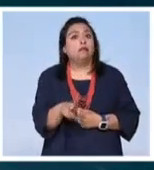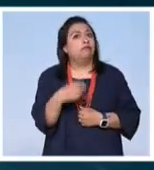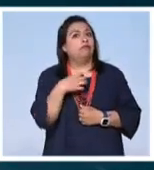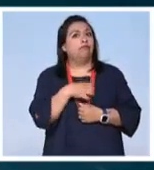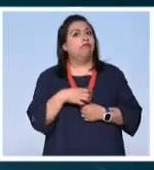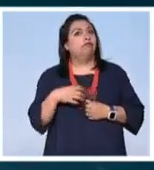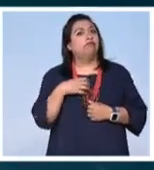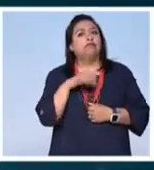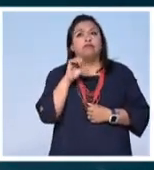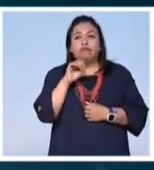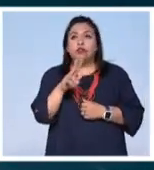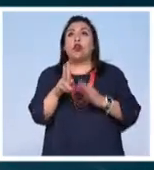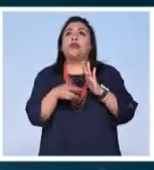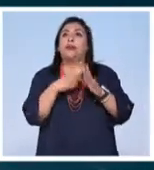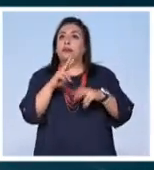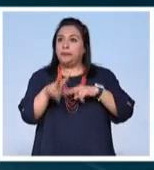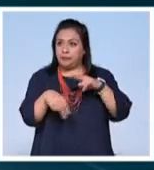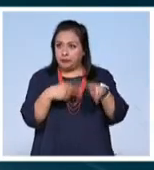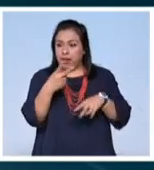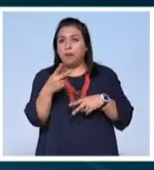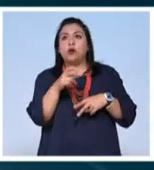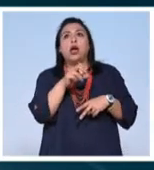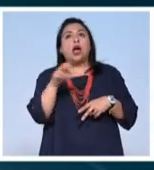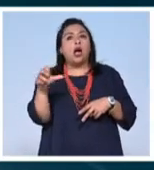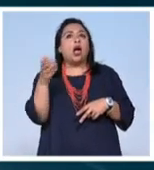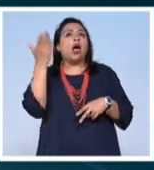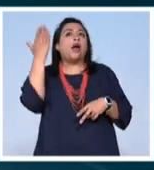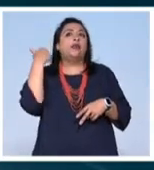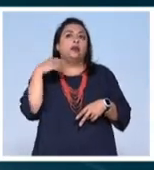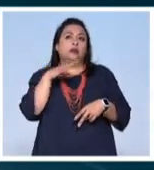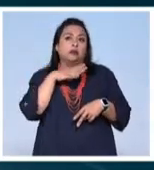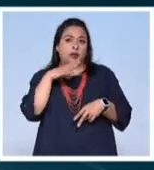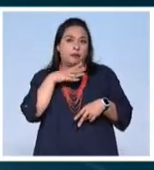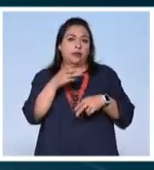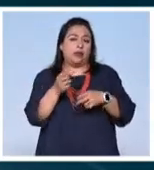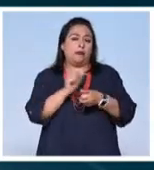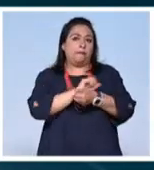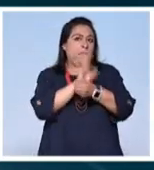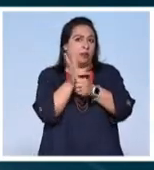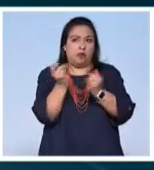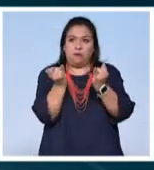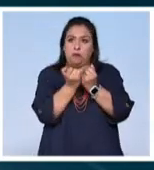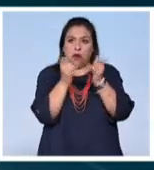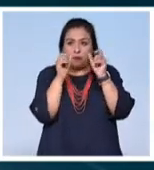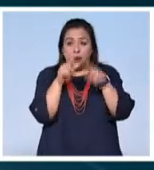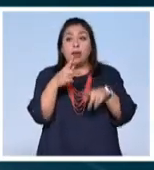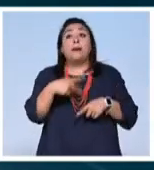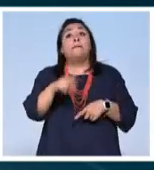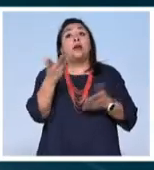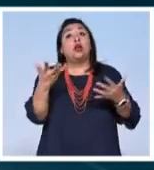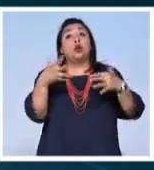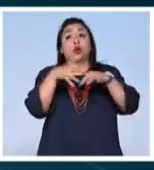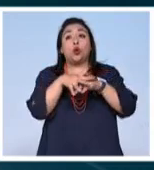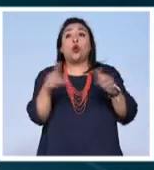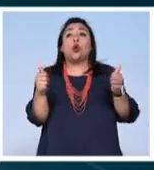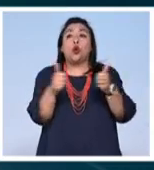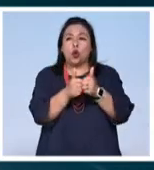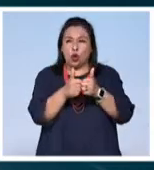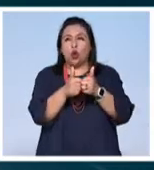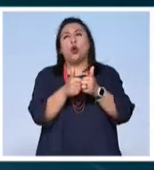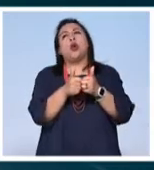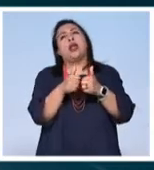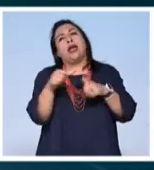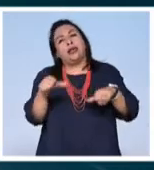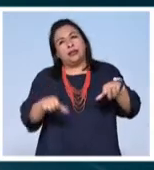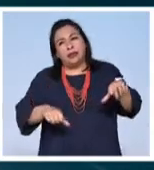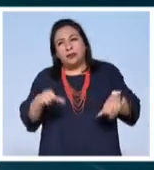muy contentos porque vamos a regresar al modelo que teníamos antes de la pandemia. Pero combinado con cierta